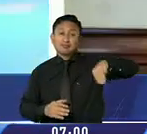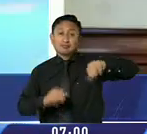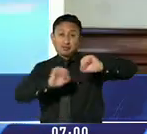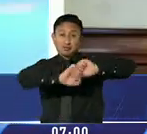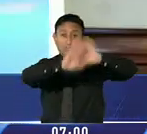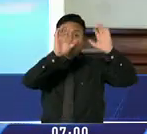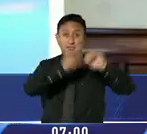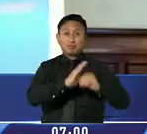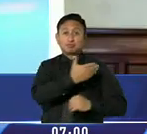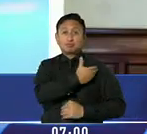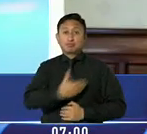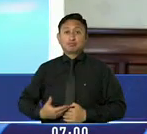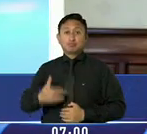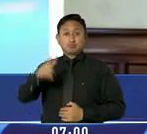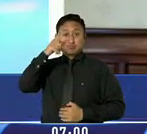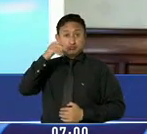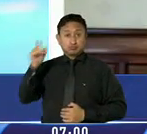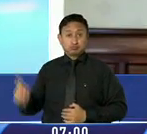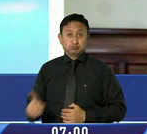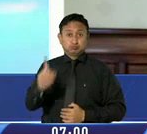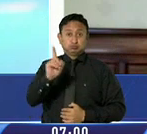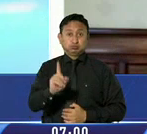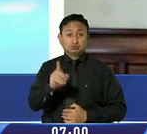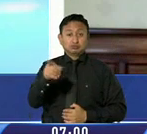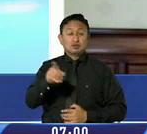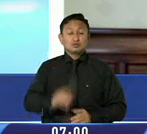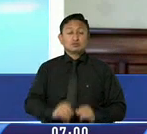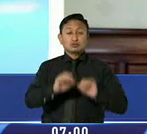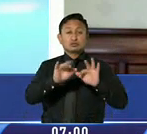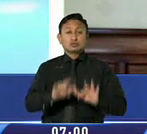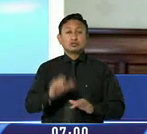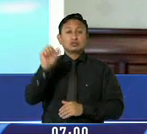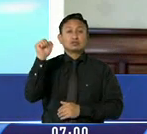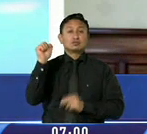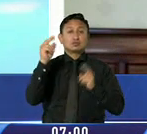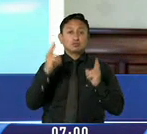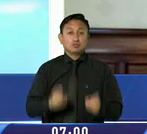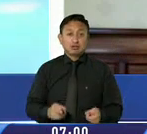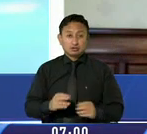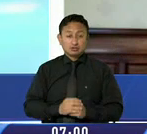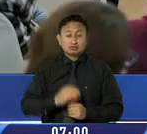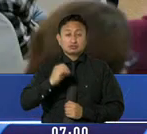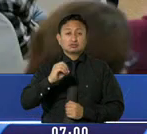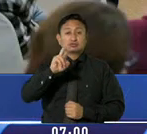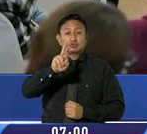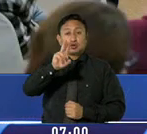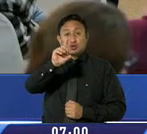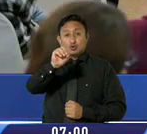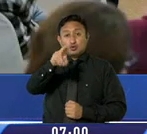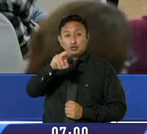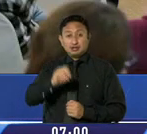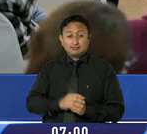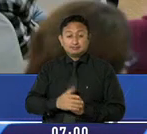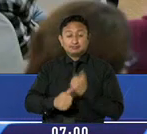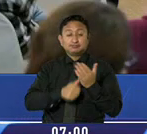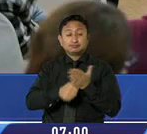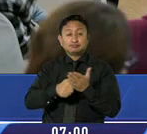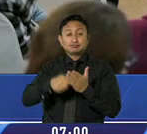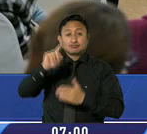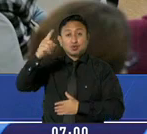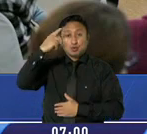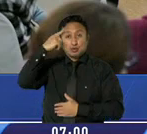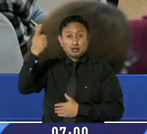recibidos por el presidente Guillermo Lazo, se reunieron con la secretaria de Derechos Humanos, Bernarda Ordoñez, y los ministros de gobierno,